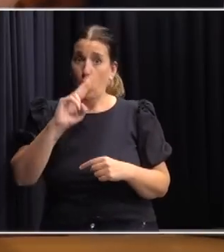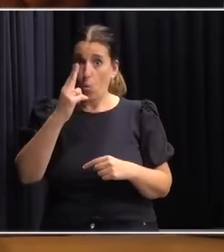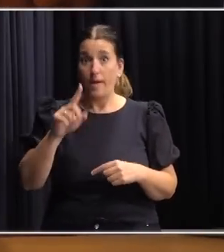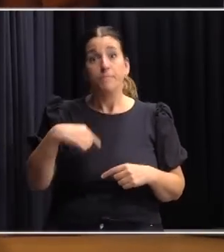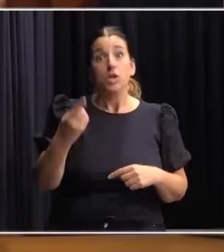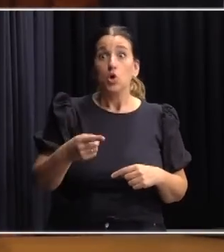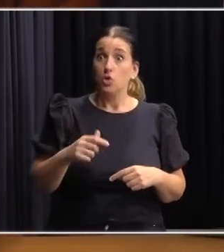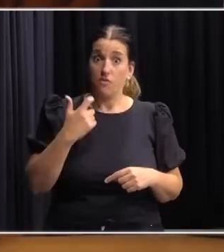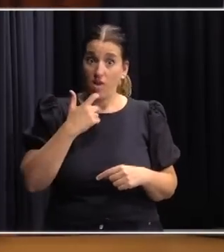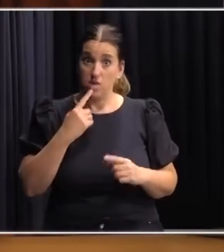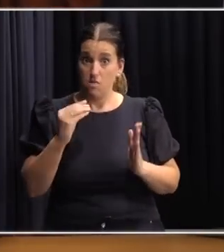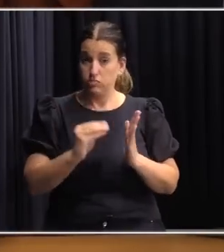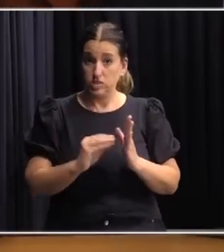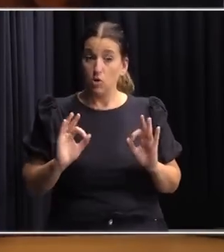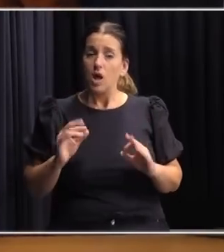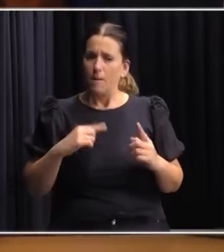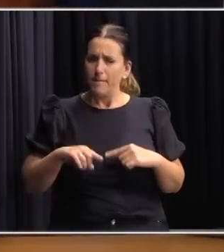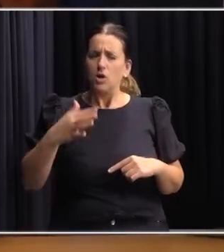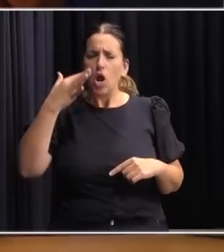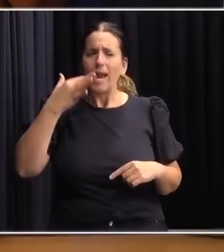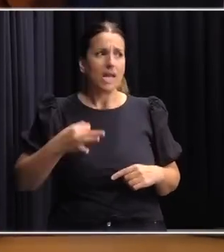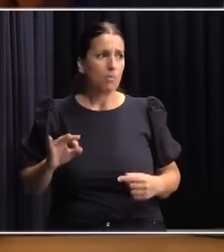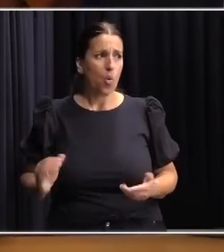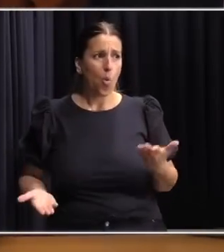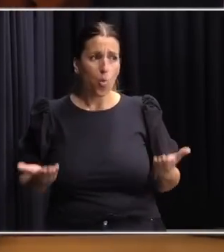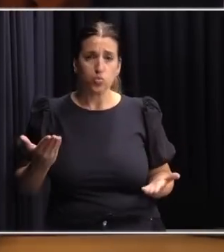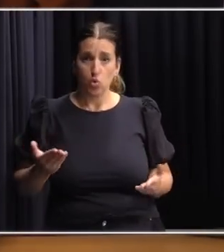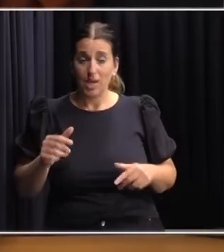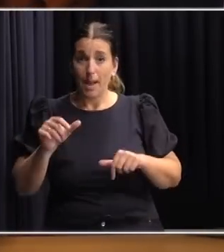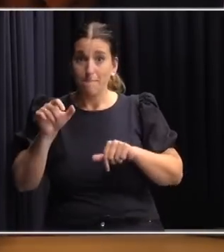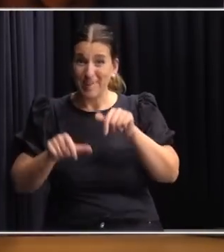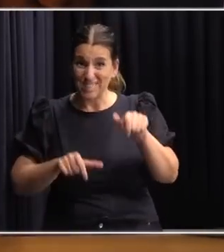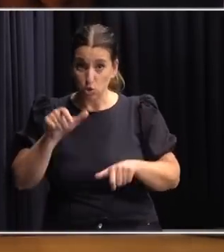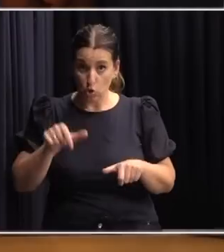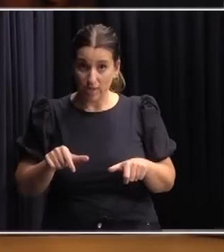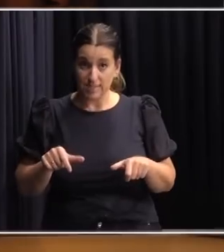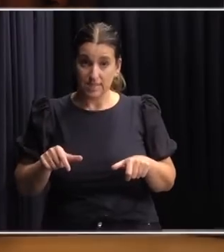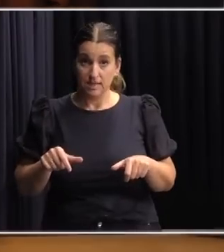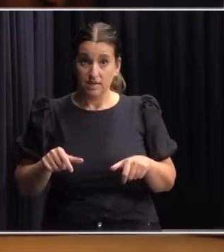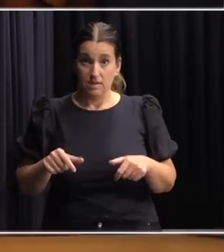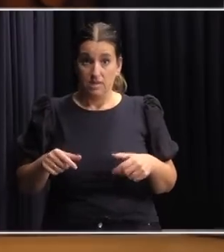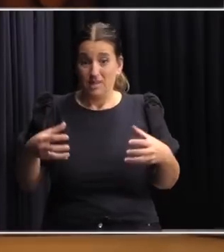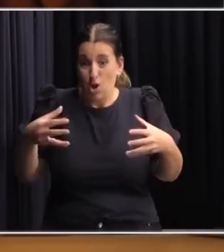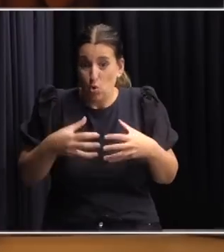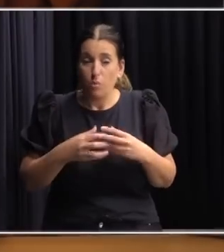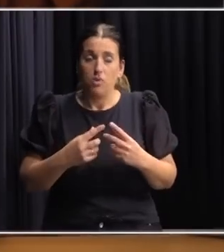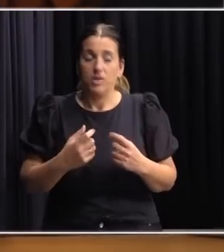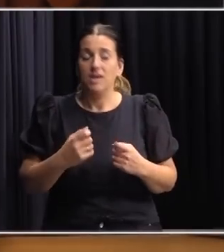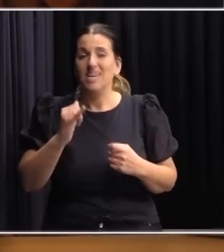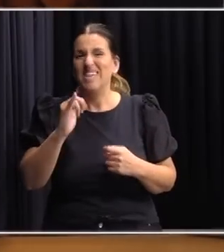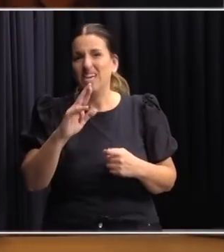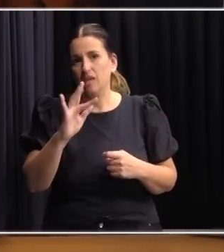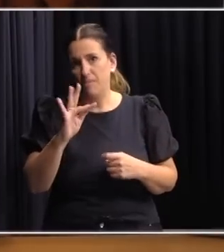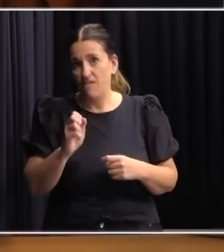no estando creemos justo y de orden que aquella gente de las franjas más bajas del IRPF